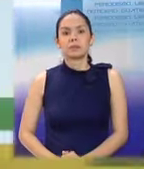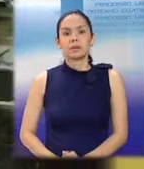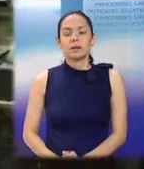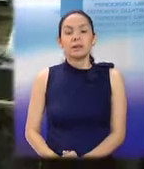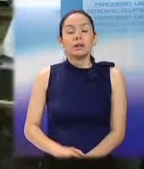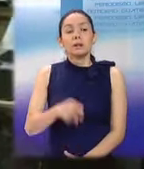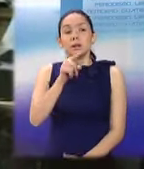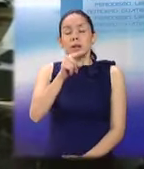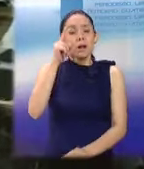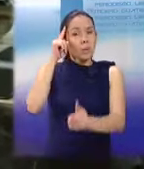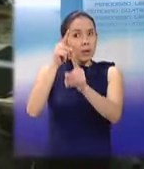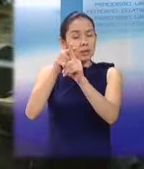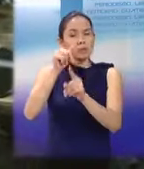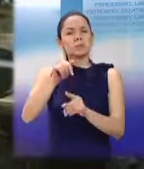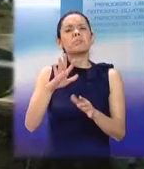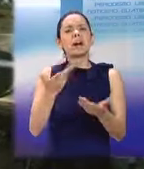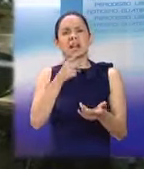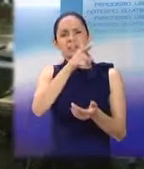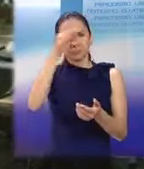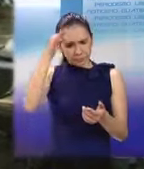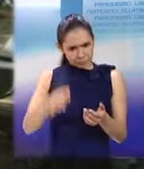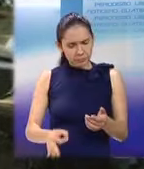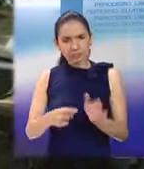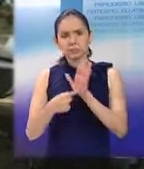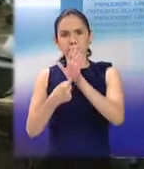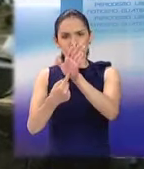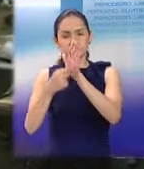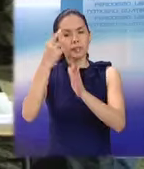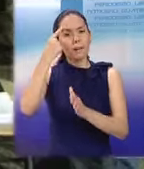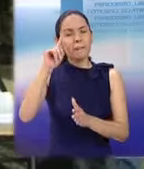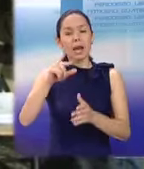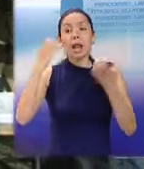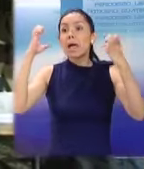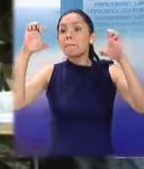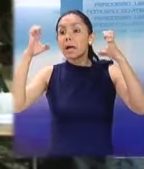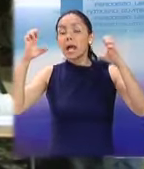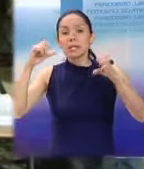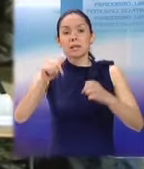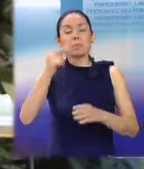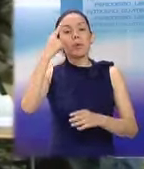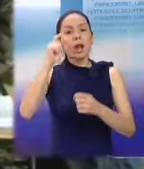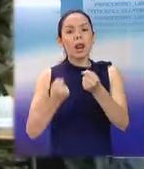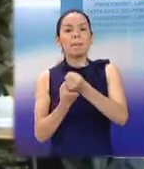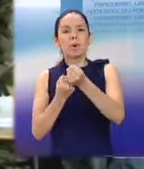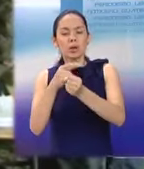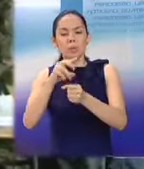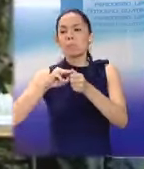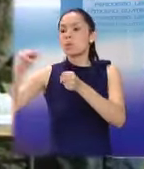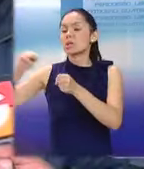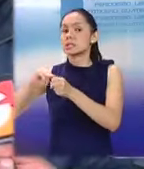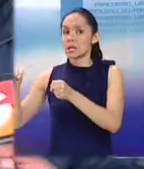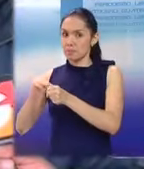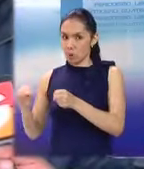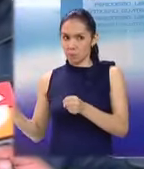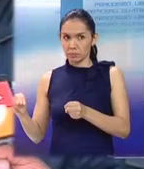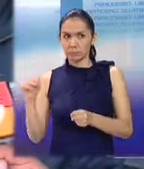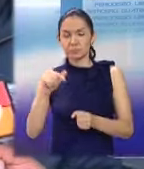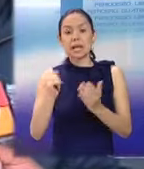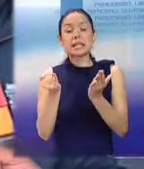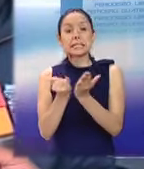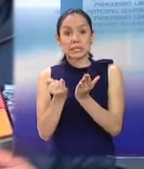El propósito es atender de forma correcta y unificada las emergencias que se registren en cualquier municipio de San Marcos. Las